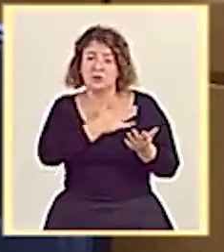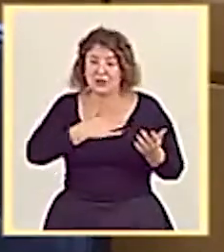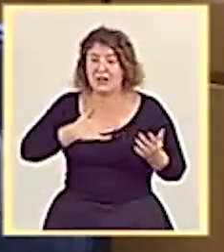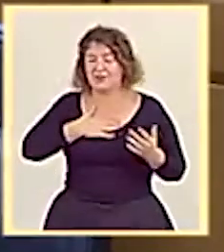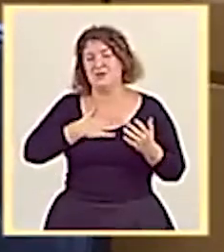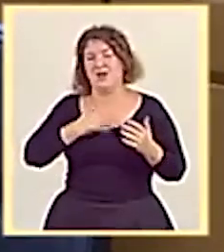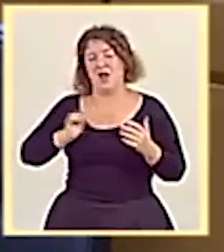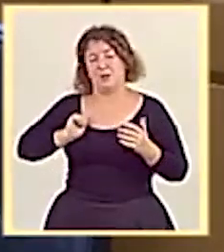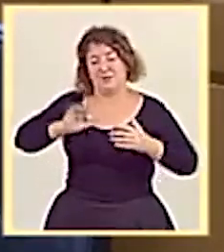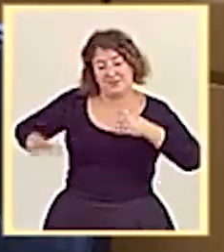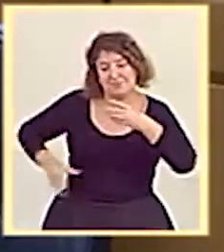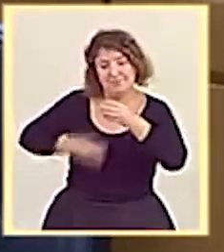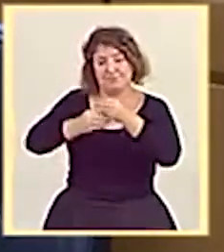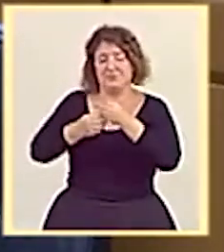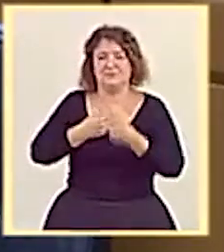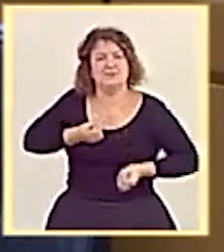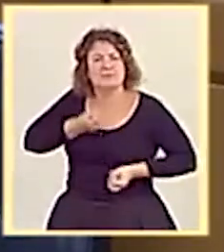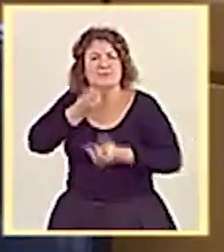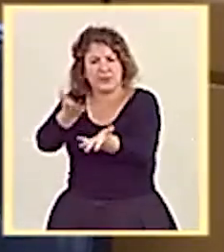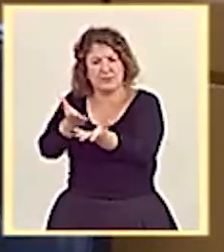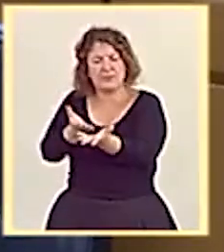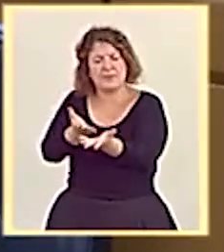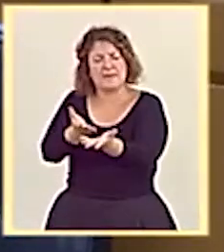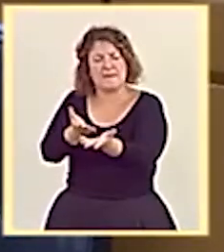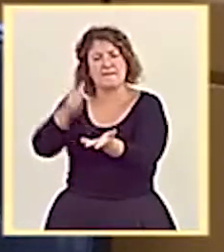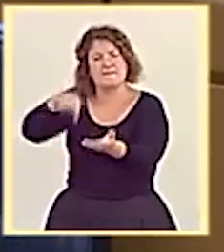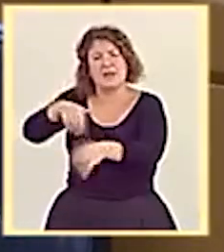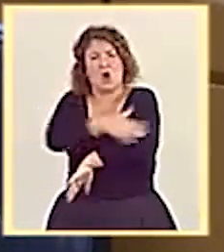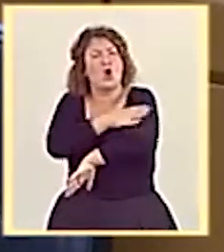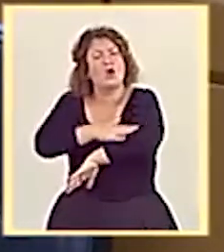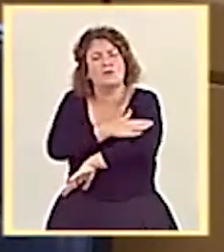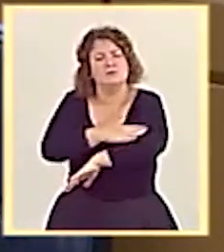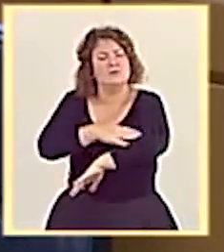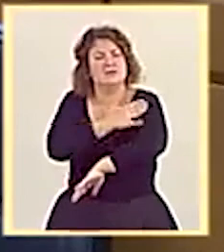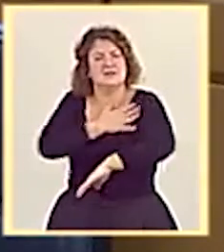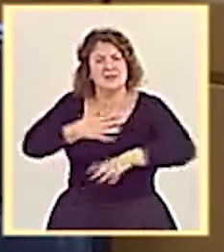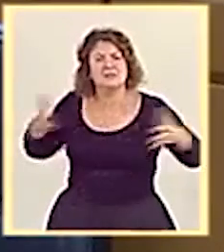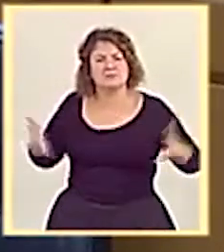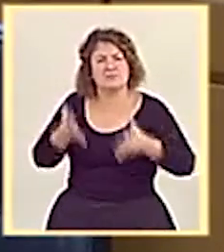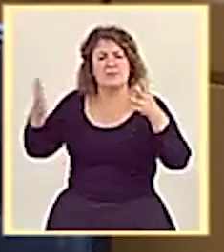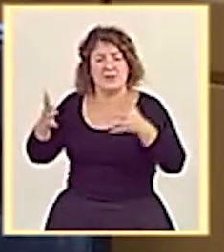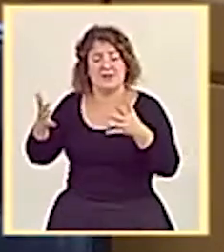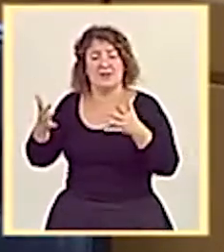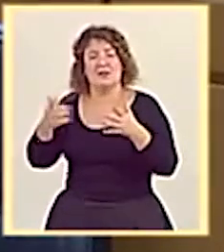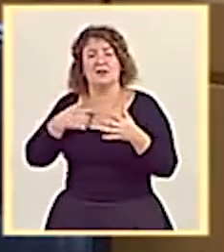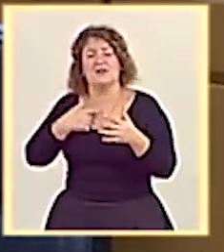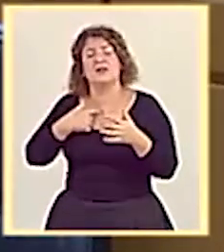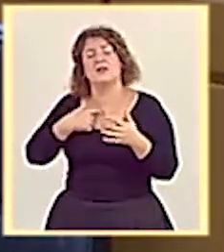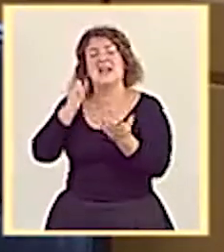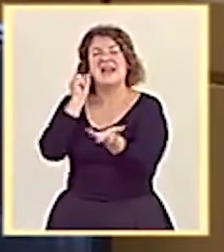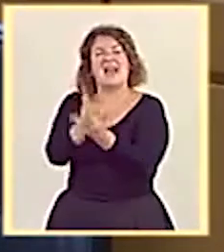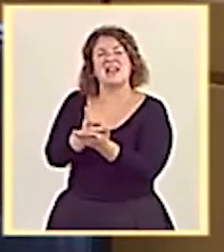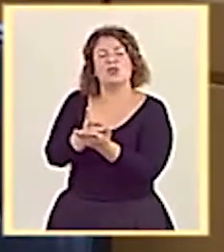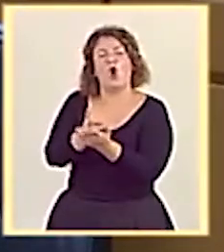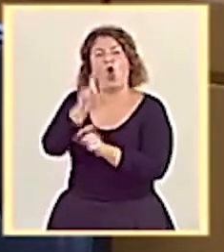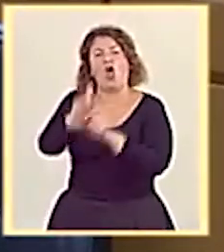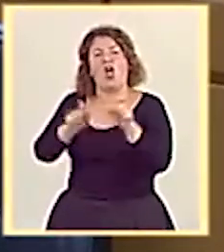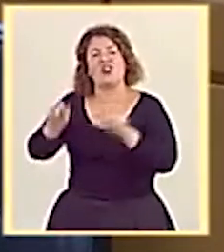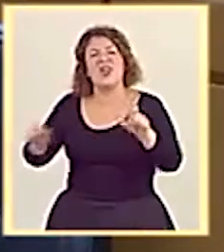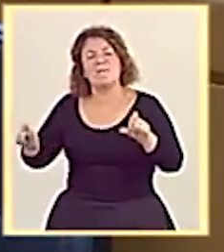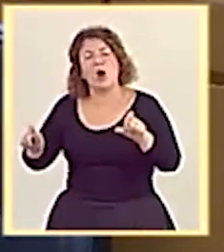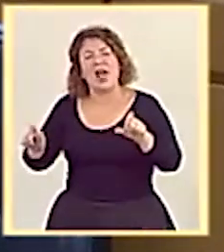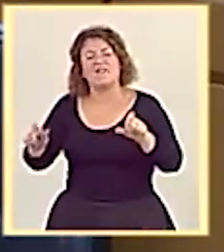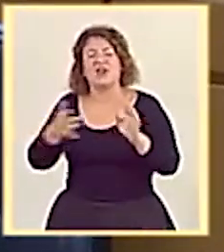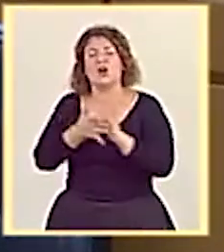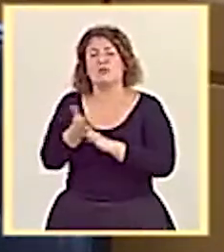información trasladándole también que, evidentemente, este Ejecutivo está impulsando a través de la Comisión del Reto Demográfico lo que sería el